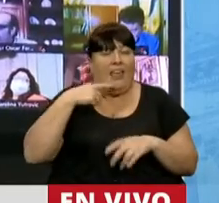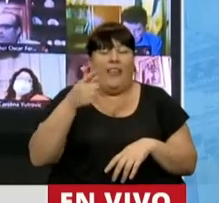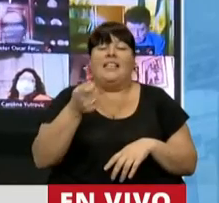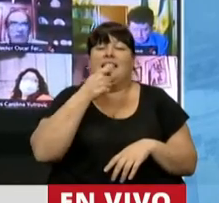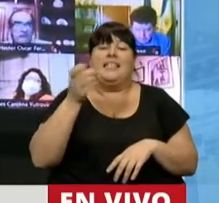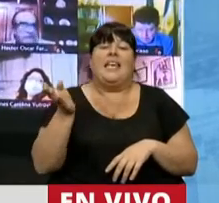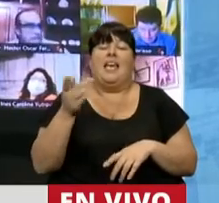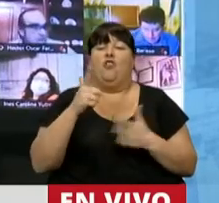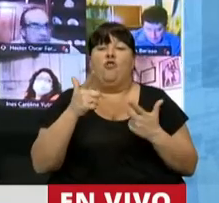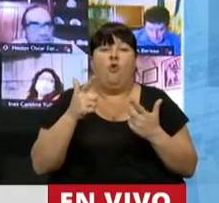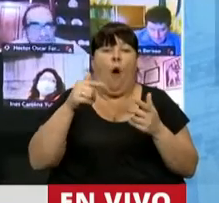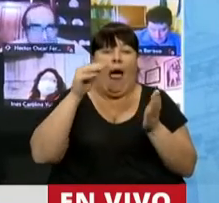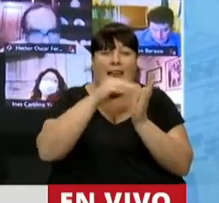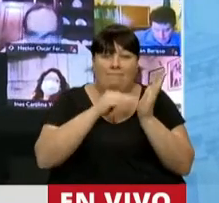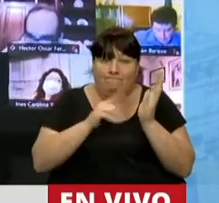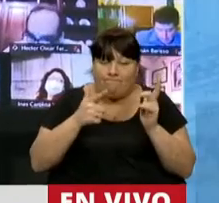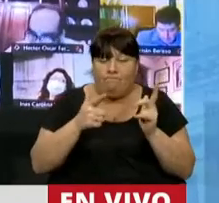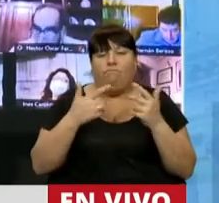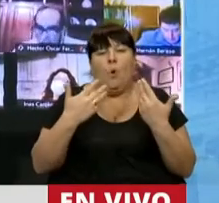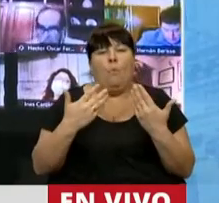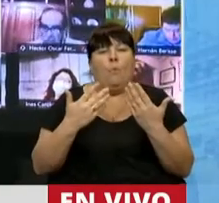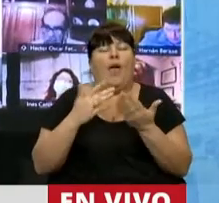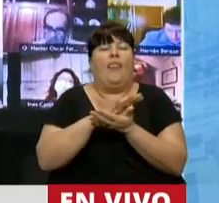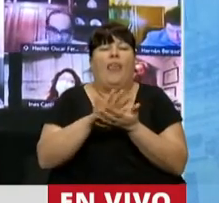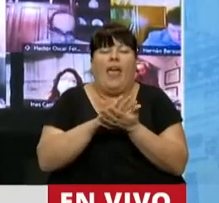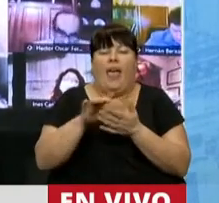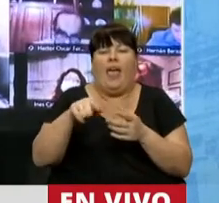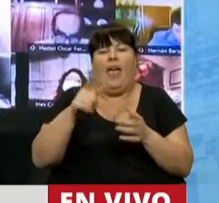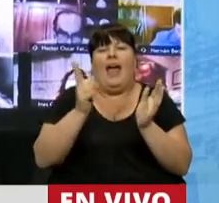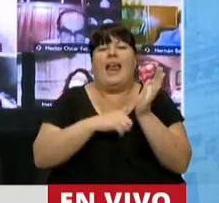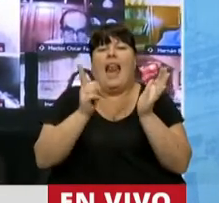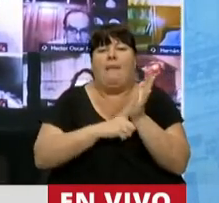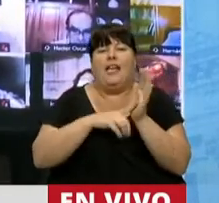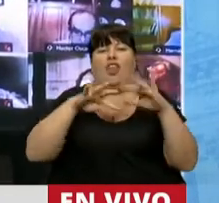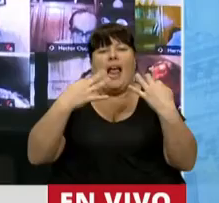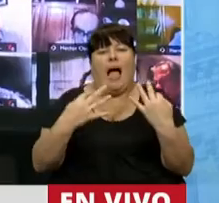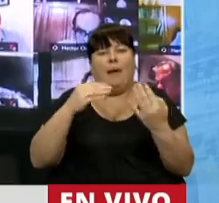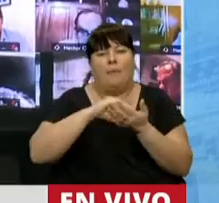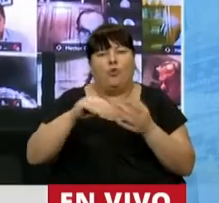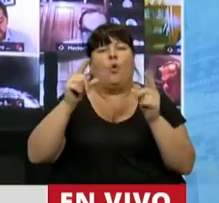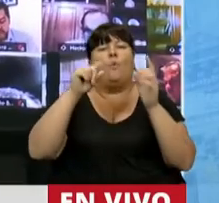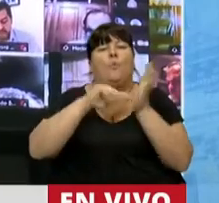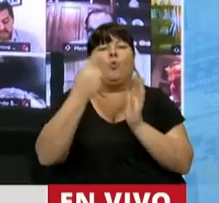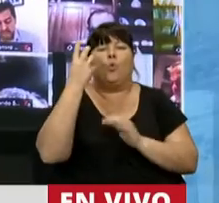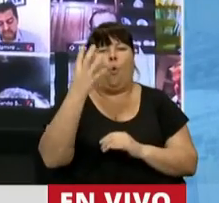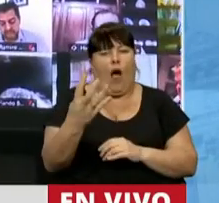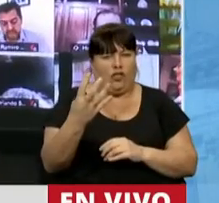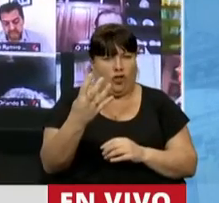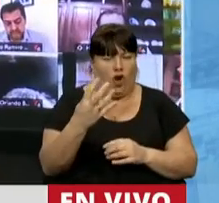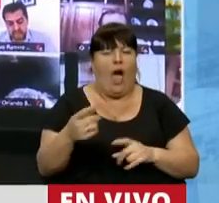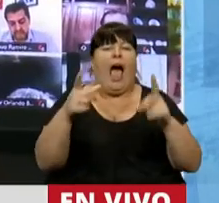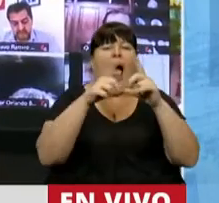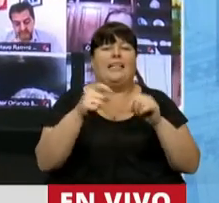para que todo lo que no se encuentre allí de regrado se erra de aplicación el reglamento de la Cámara punto 4 y que el